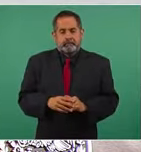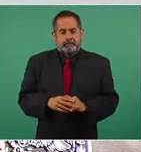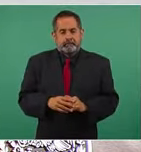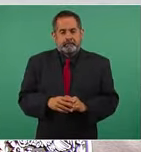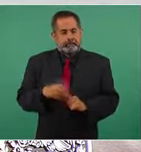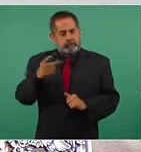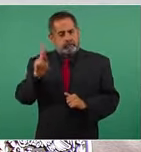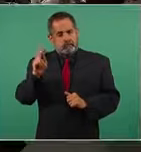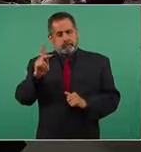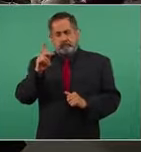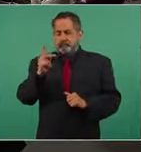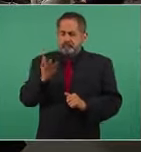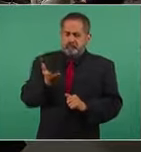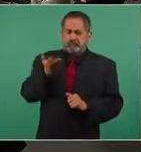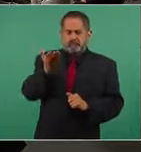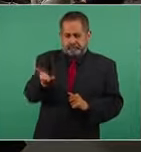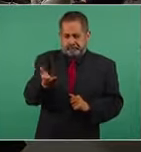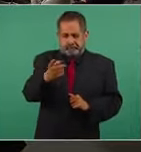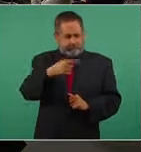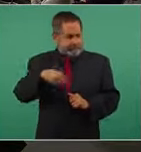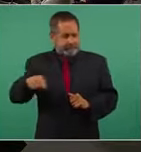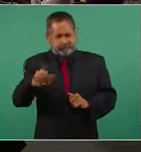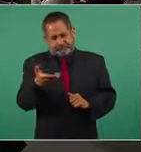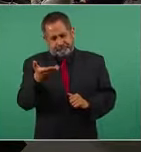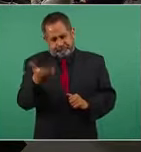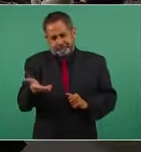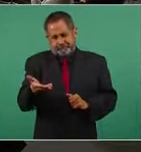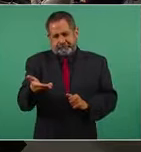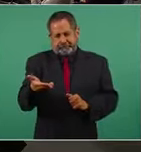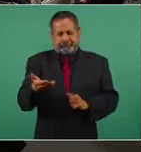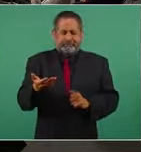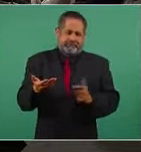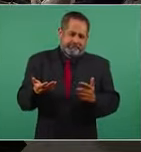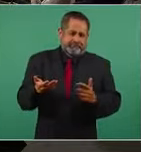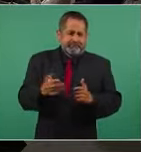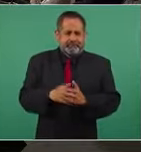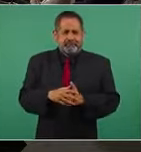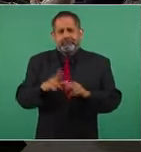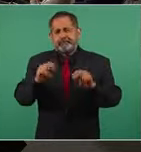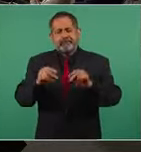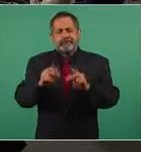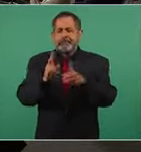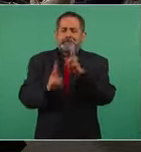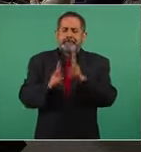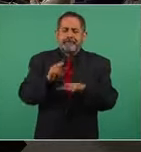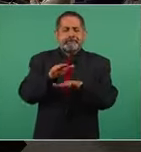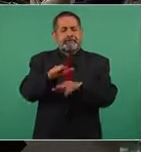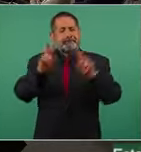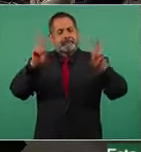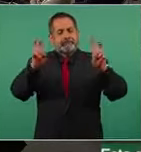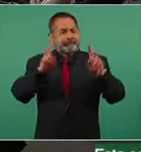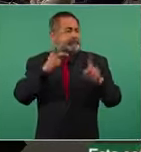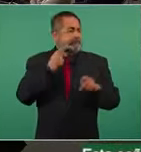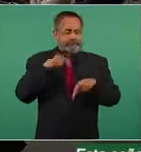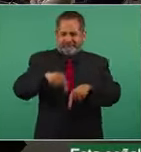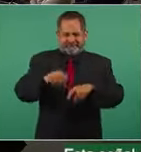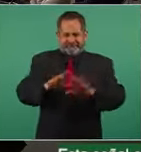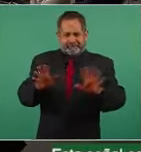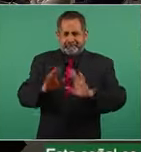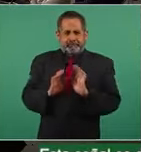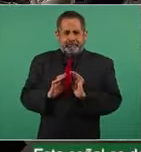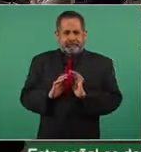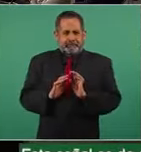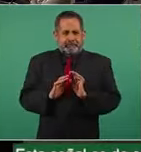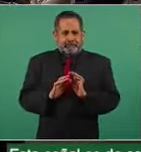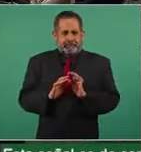pero pedirles de nuevo de que no tratemos los temas aquí, aun